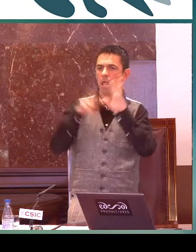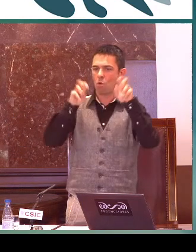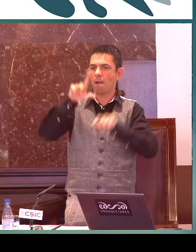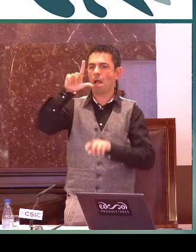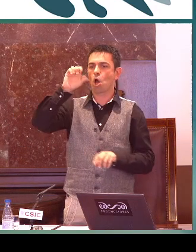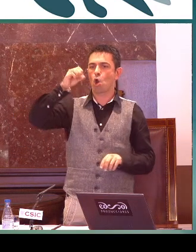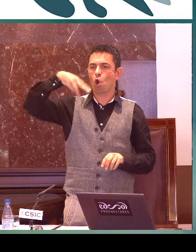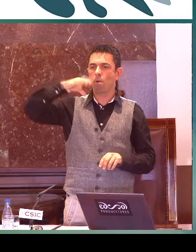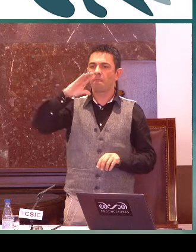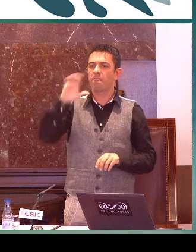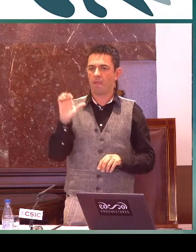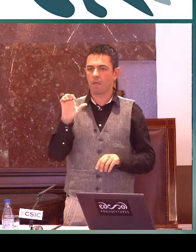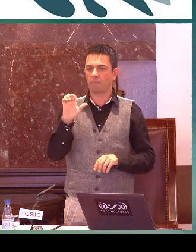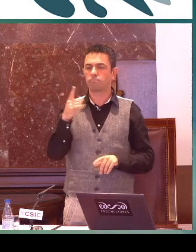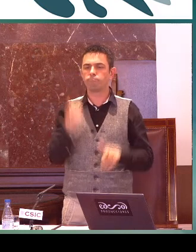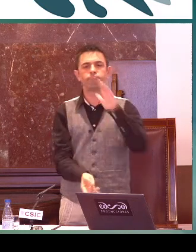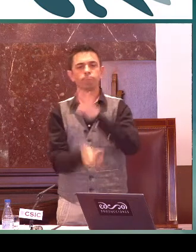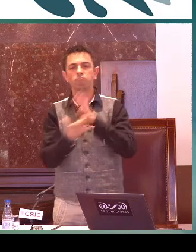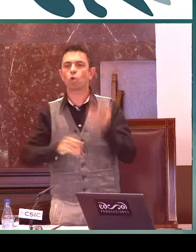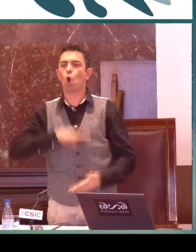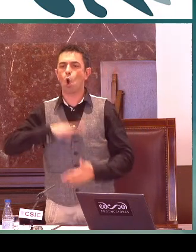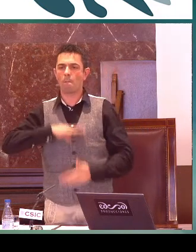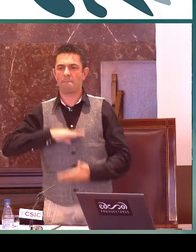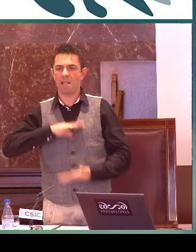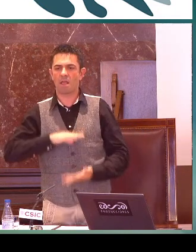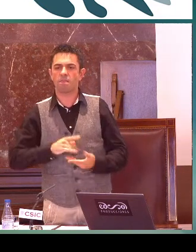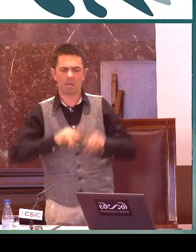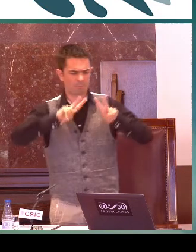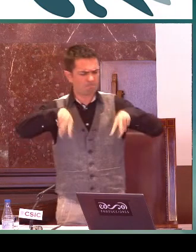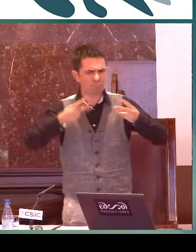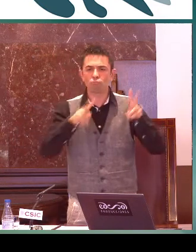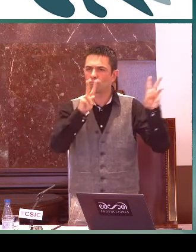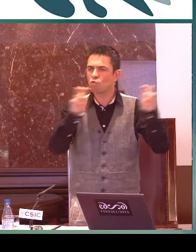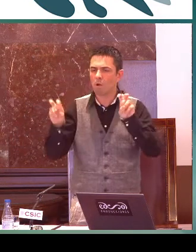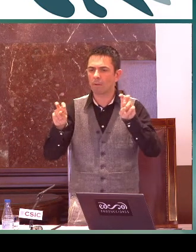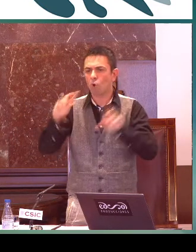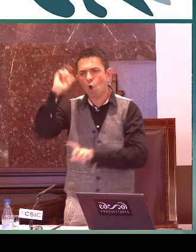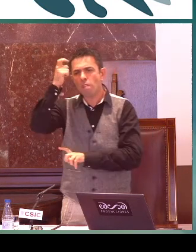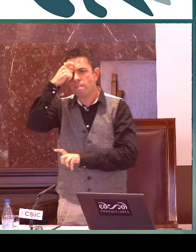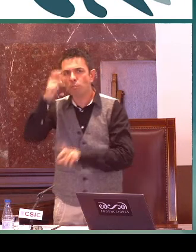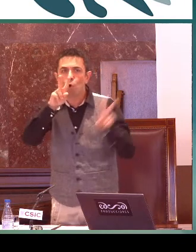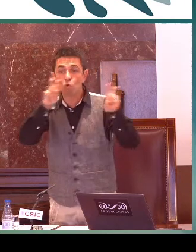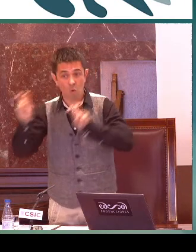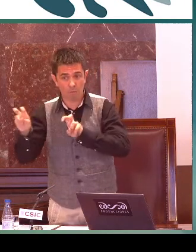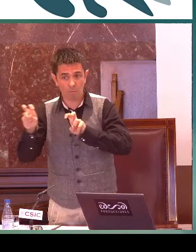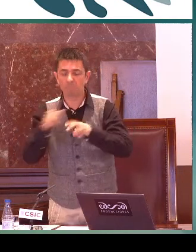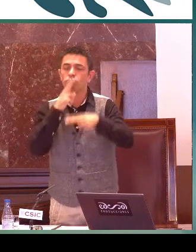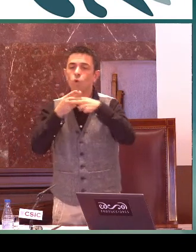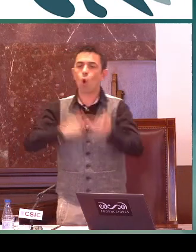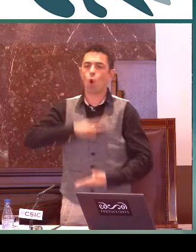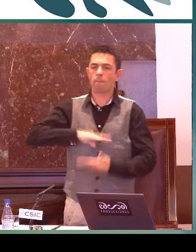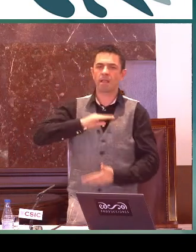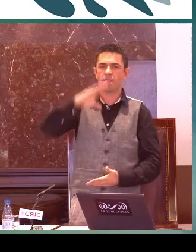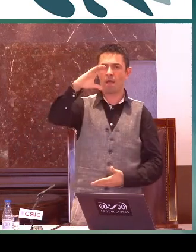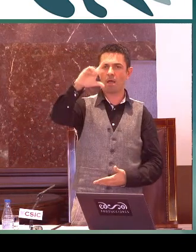En el nuevo currículum de la ley del 11 se han creado unas competencias nuevas en el cual